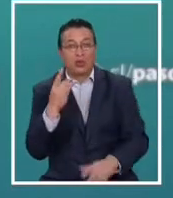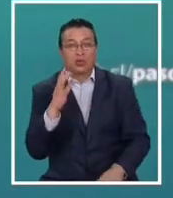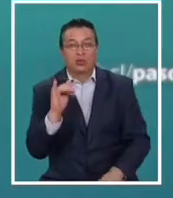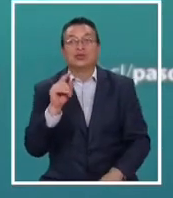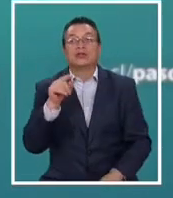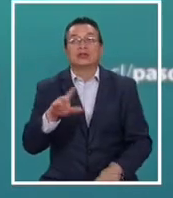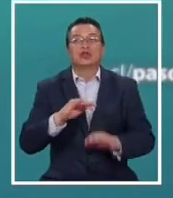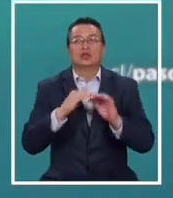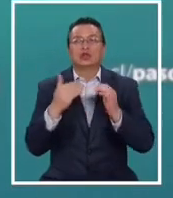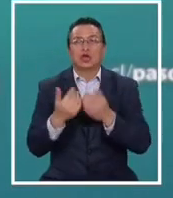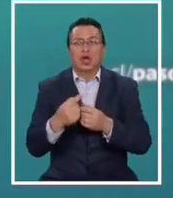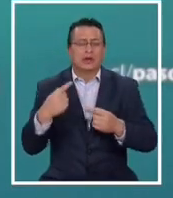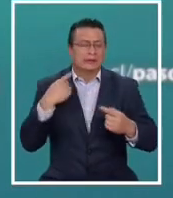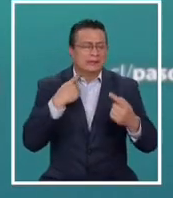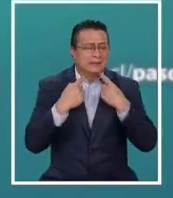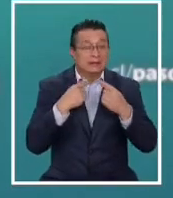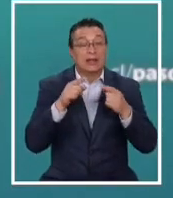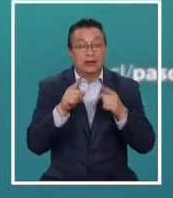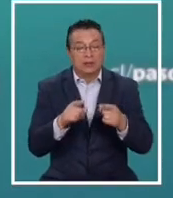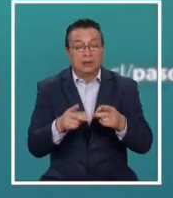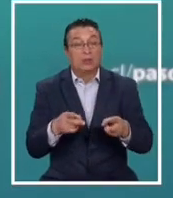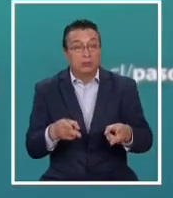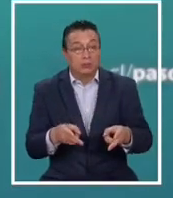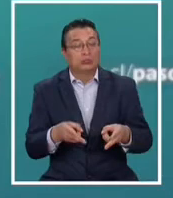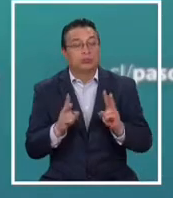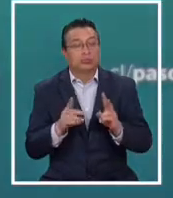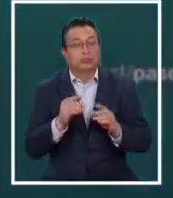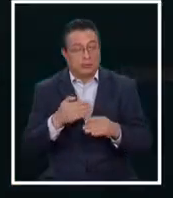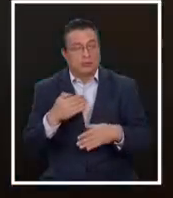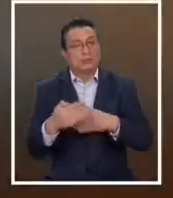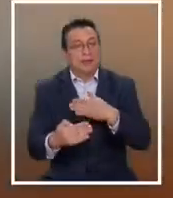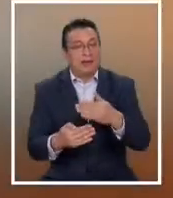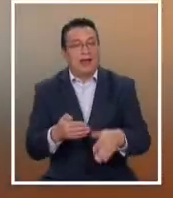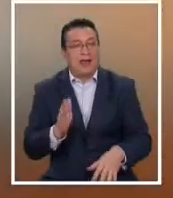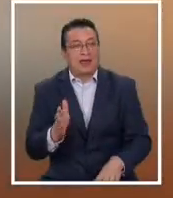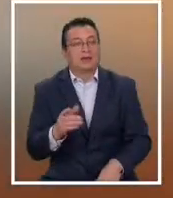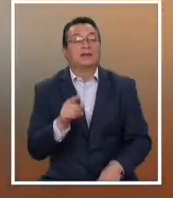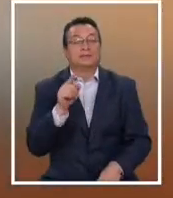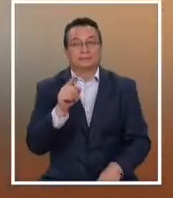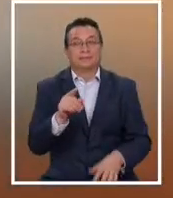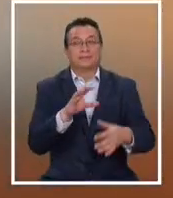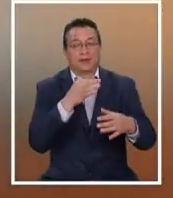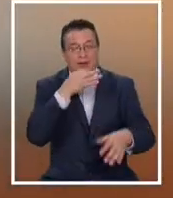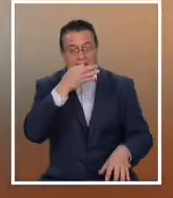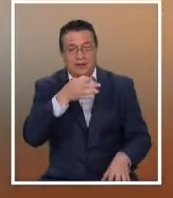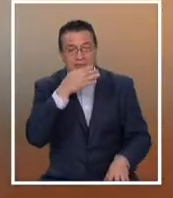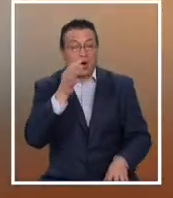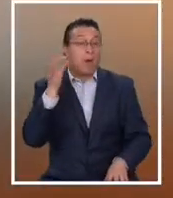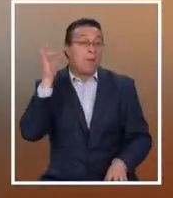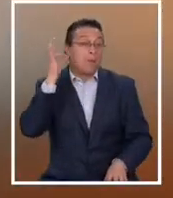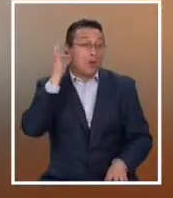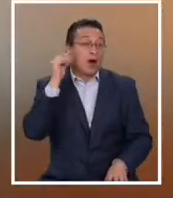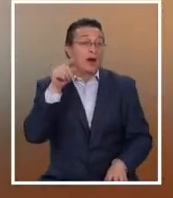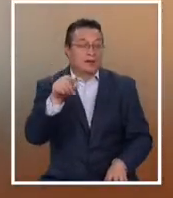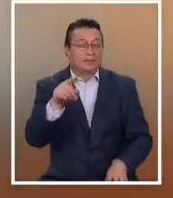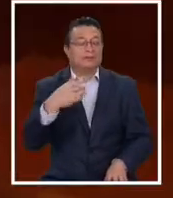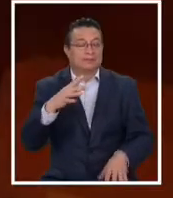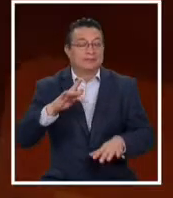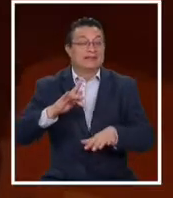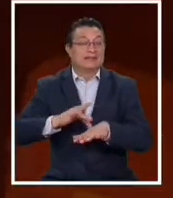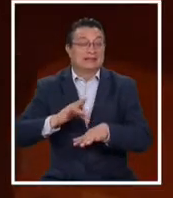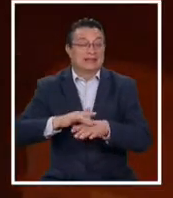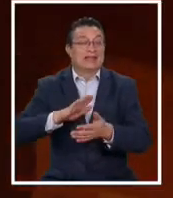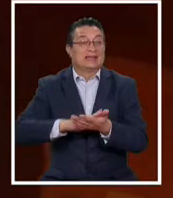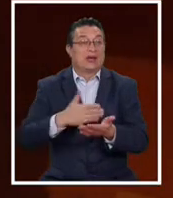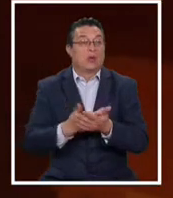agresividad que eso implica a quienes tienen la posibilidad de salir adelante. Es el sentido llamado de una mujer ante el complejo estado de